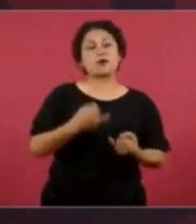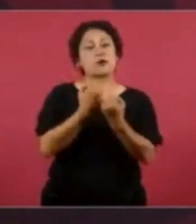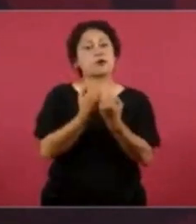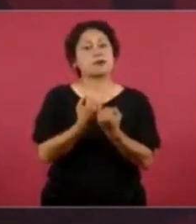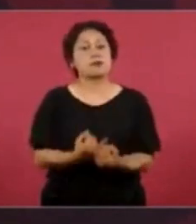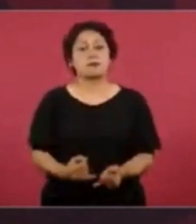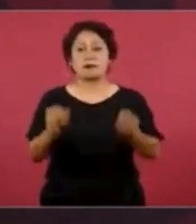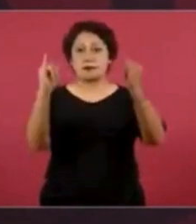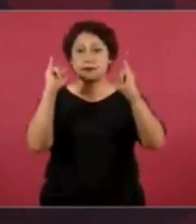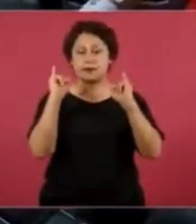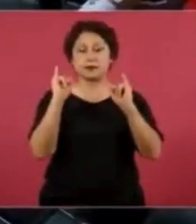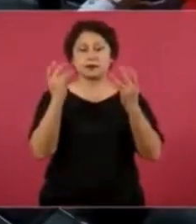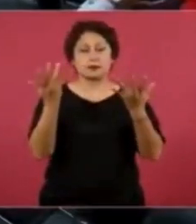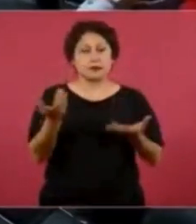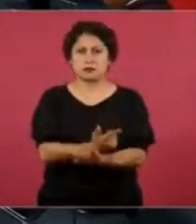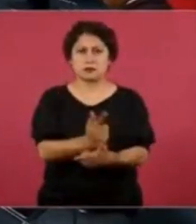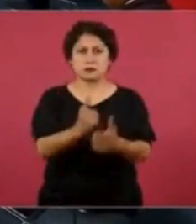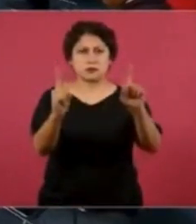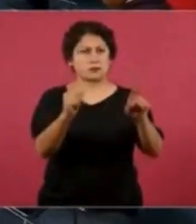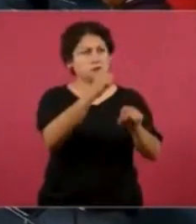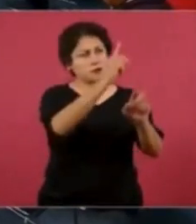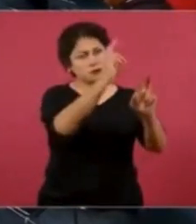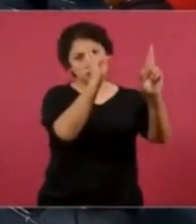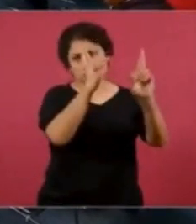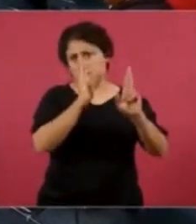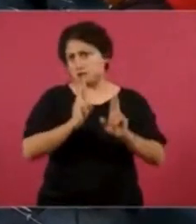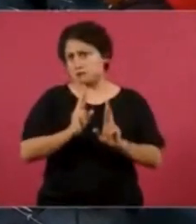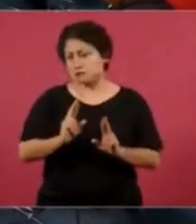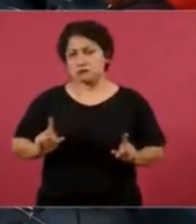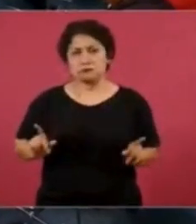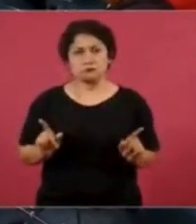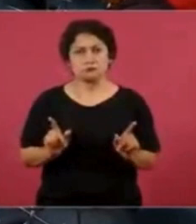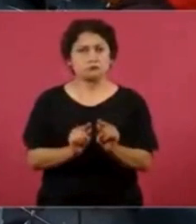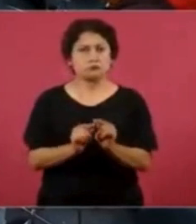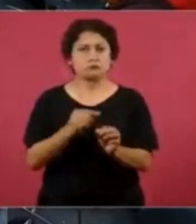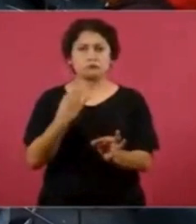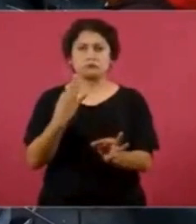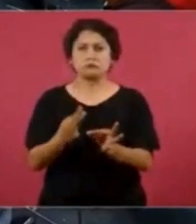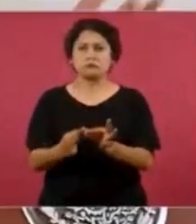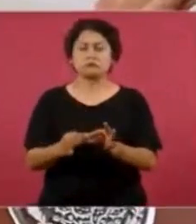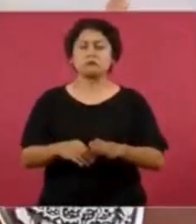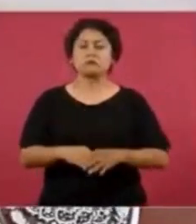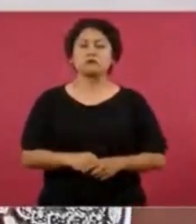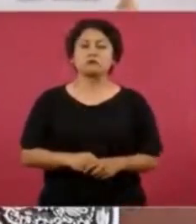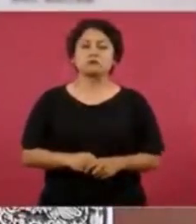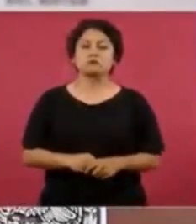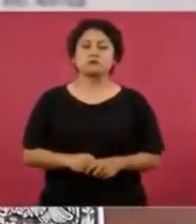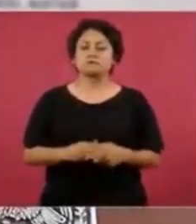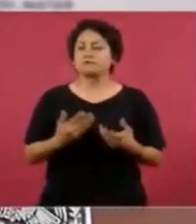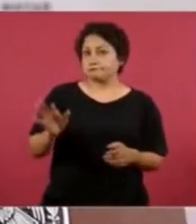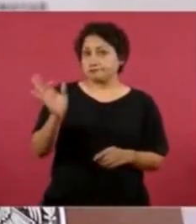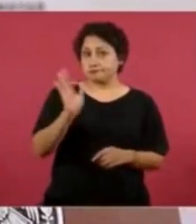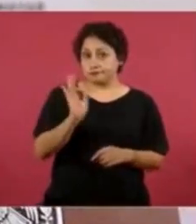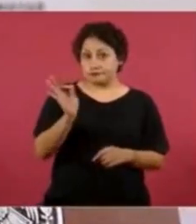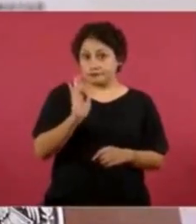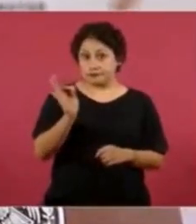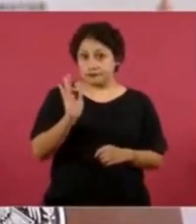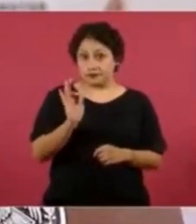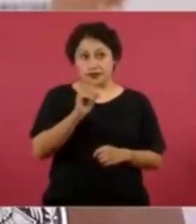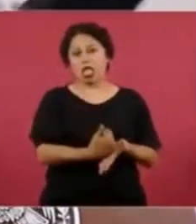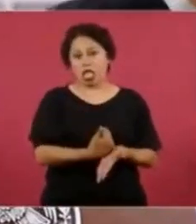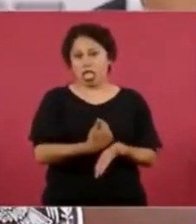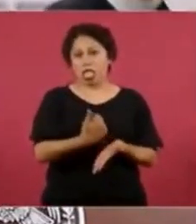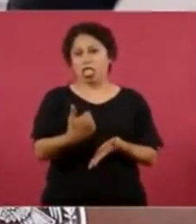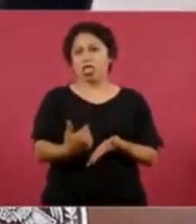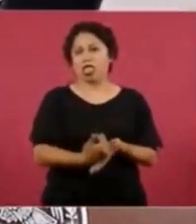los 43 normalistas de Ayotzinapa desaparecidos, reafirmando su compromiso con la búsqueda de justicia en este emblemático caso